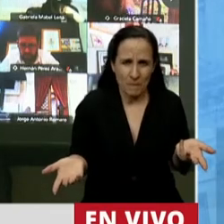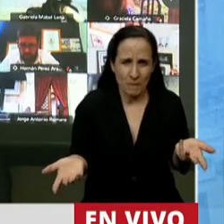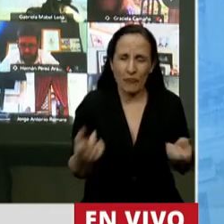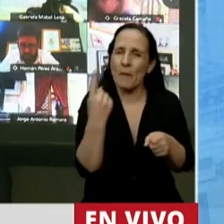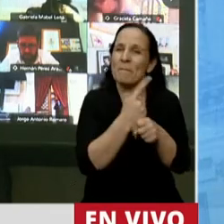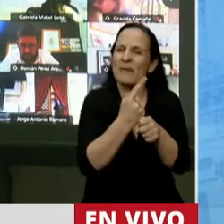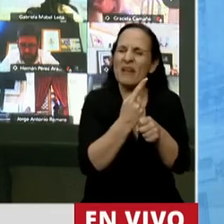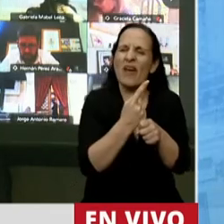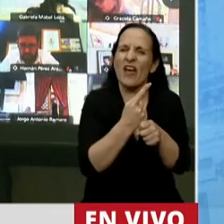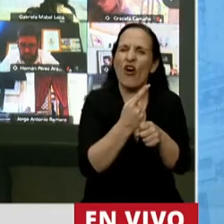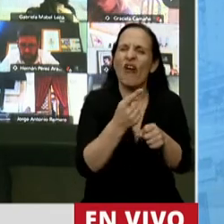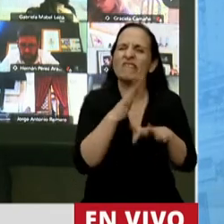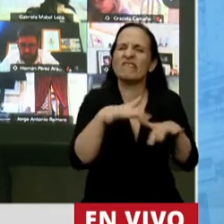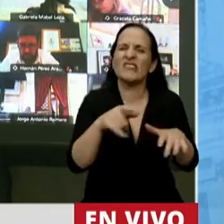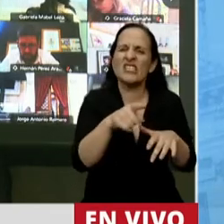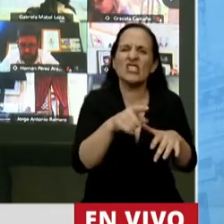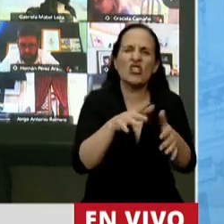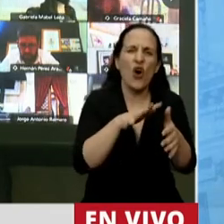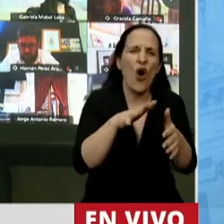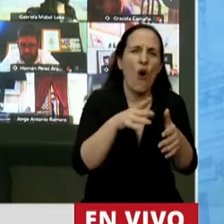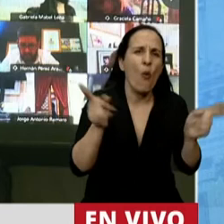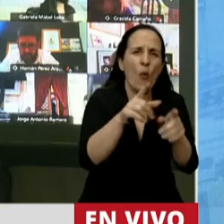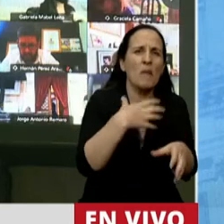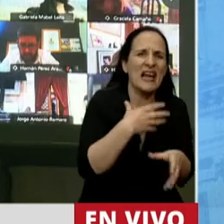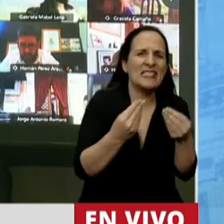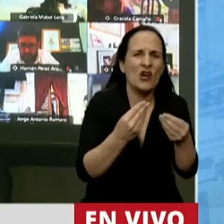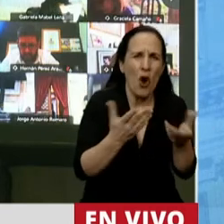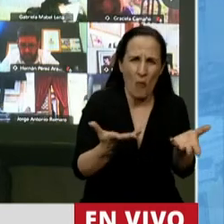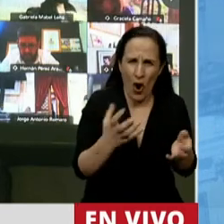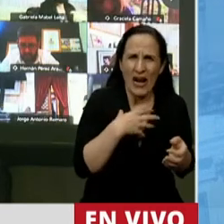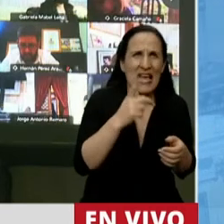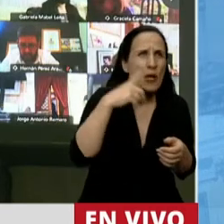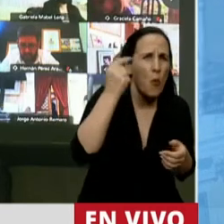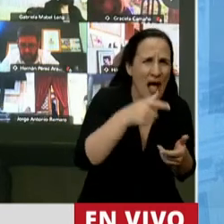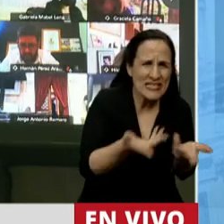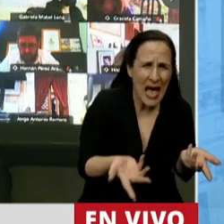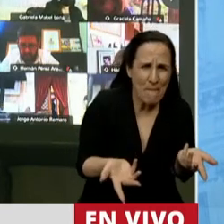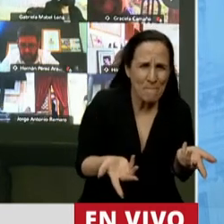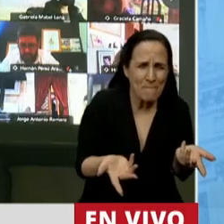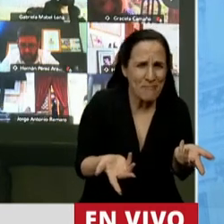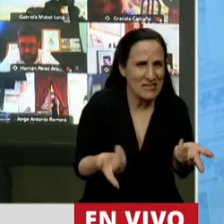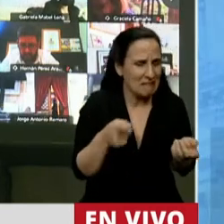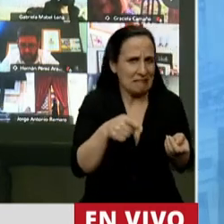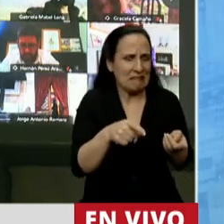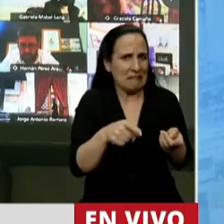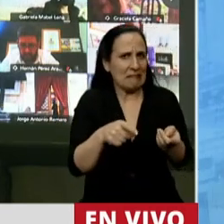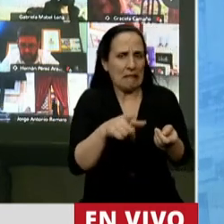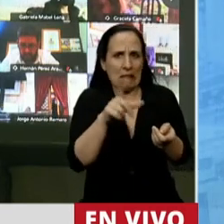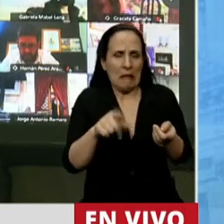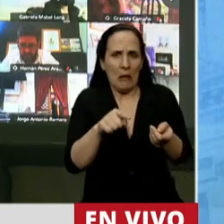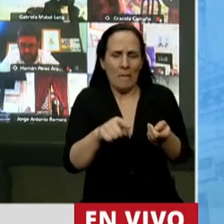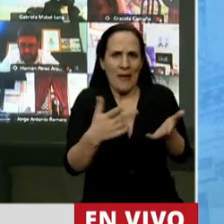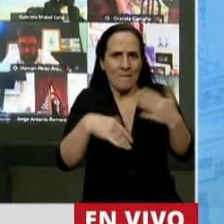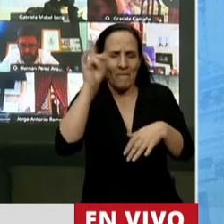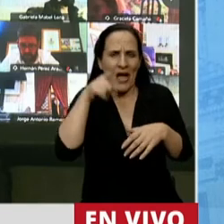una realidad de chicos sin clases, de clases por WhatsApp, en un país en donde la gran mayoría de las